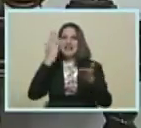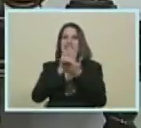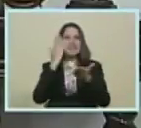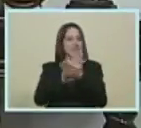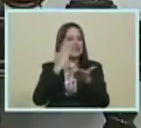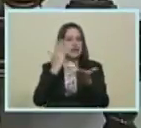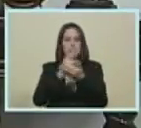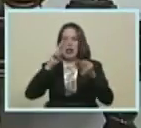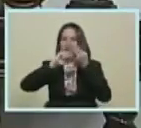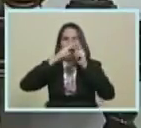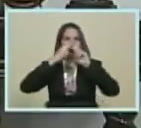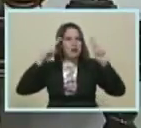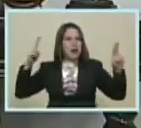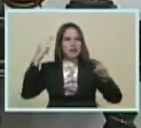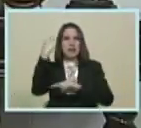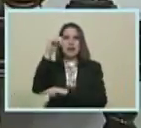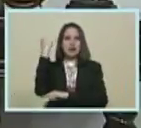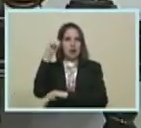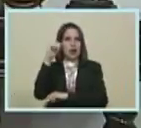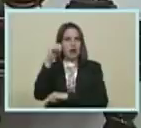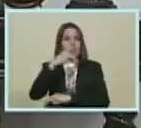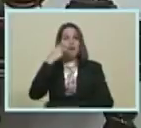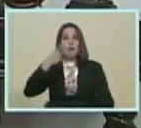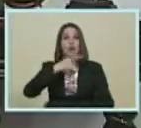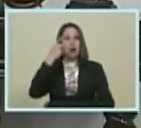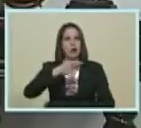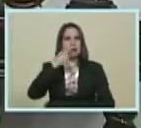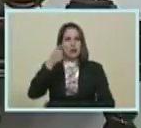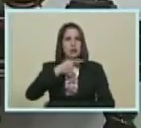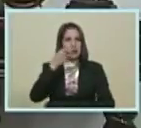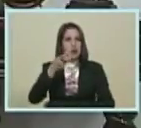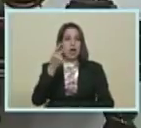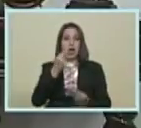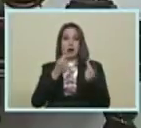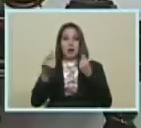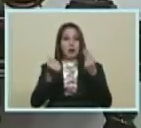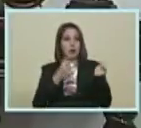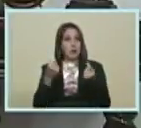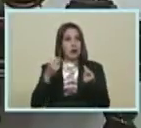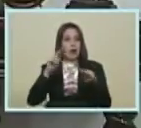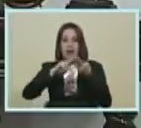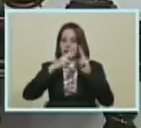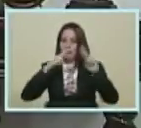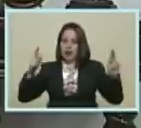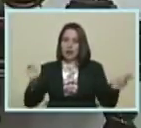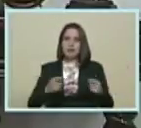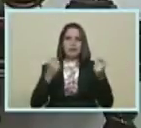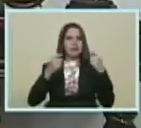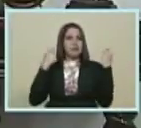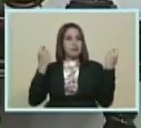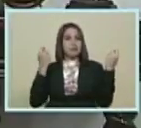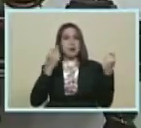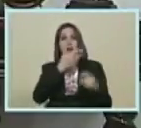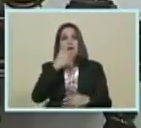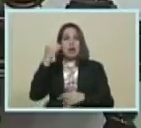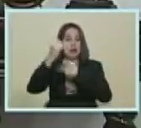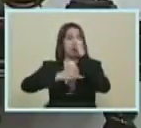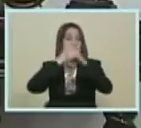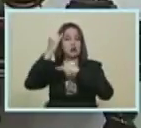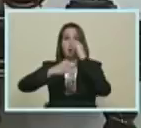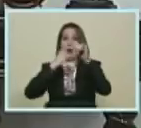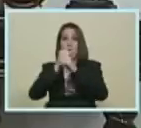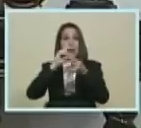La paz nacional La paz política La paz económica La paz y la prosperidad La paz internacional